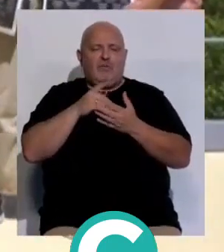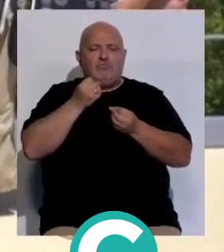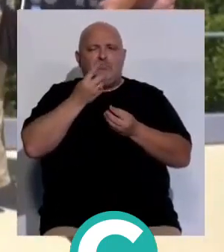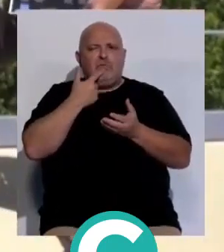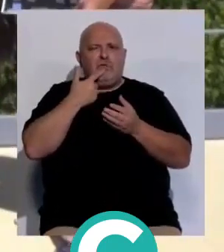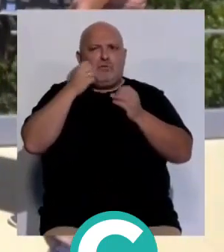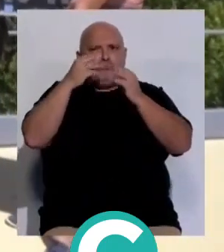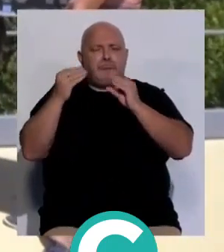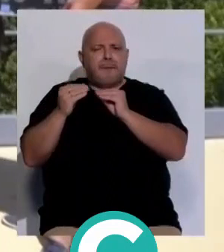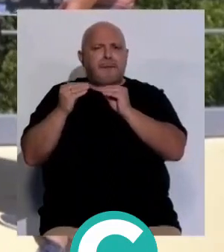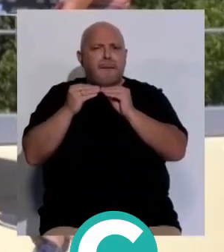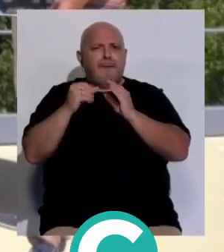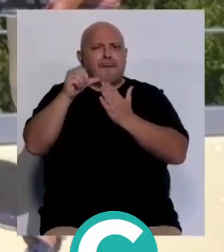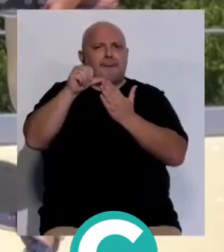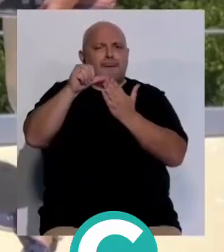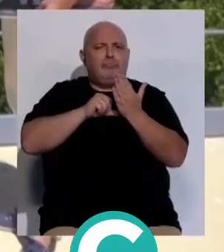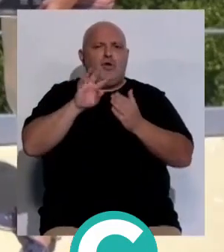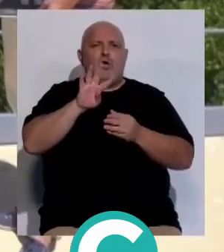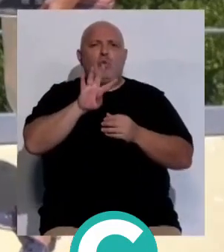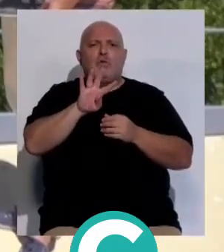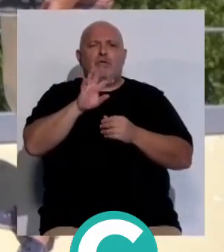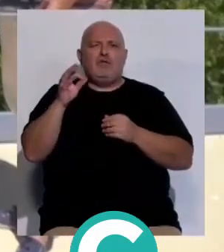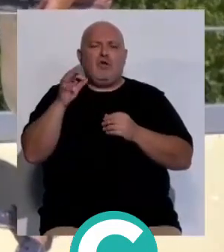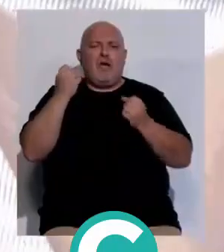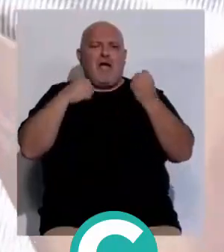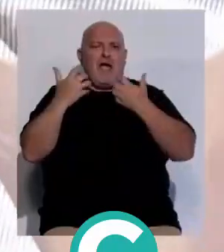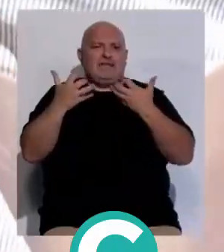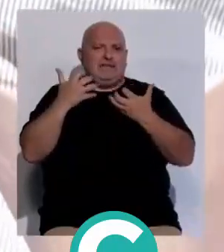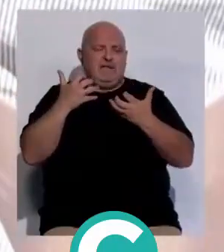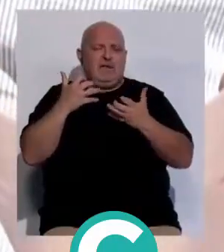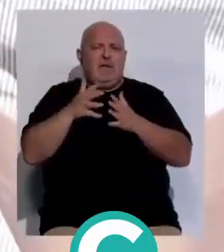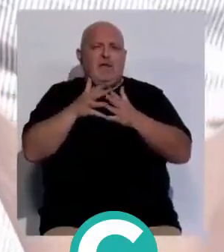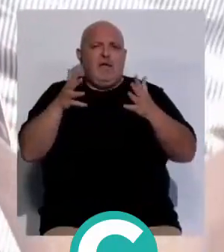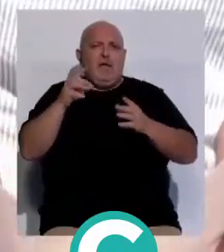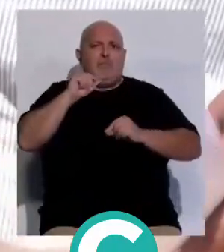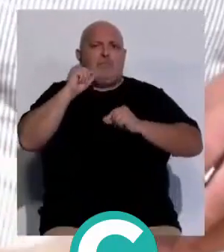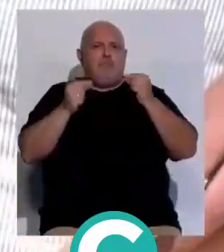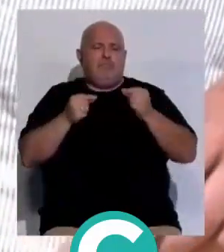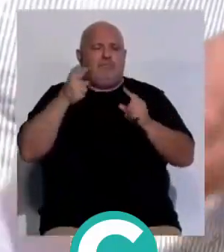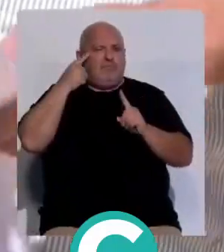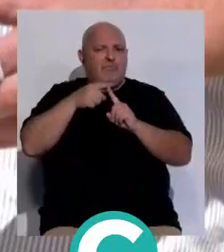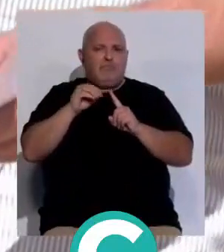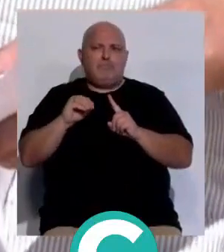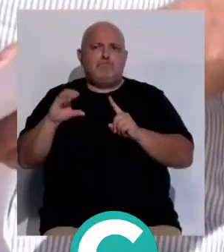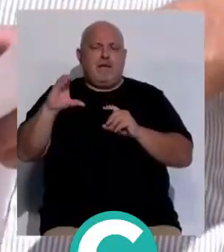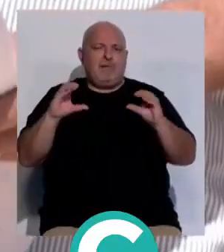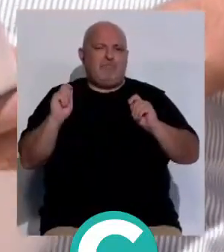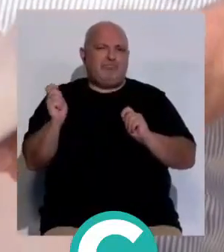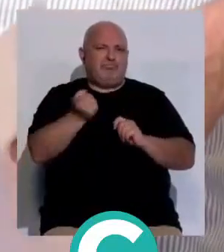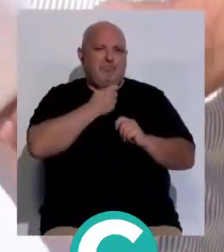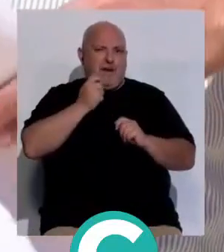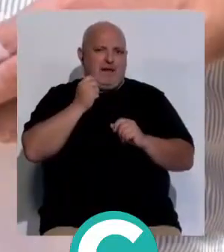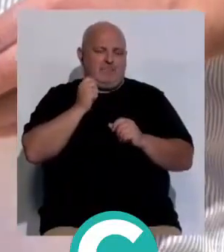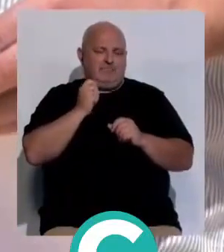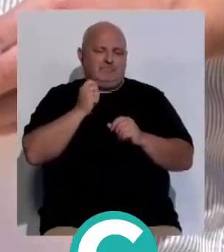ha destacado el consenso para incluir en la cita a 400 artistas que lo han solicitado y el aumento del presupuesto destinado a los cachés. Una